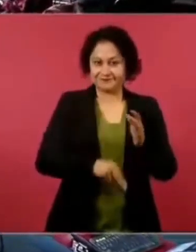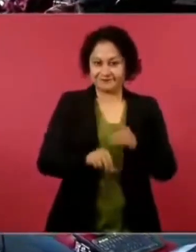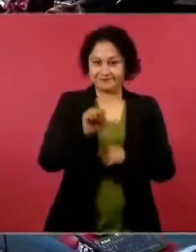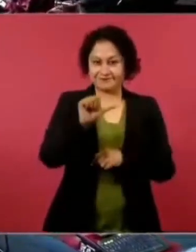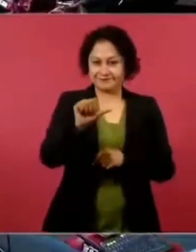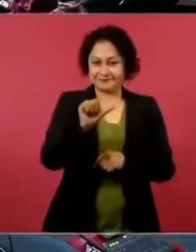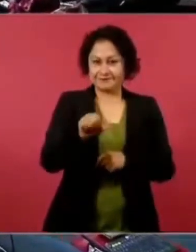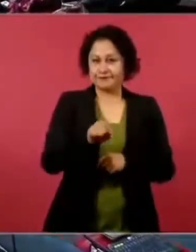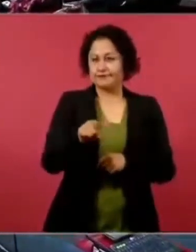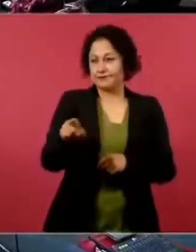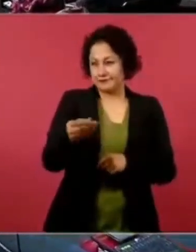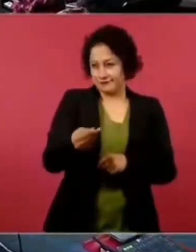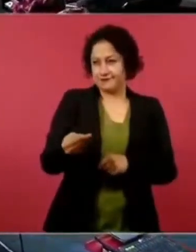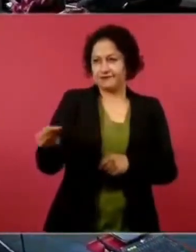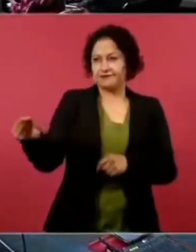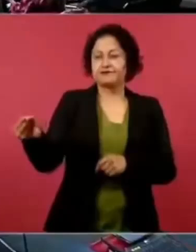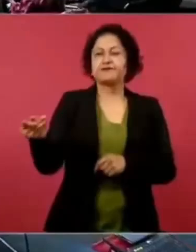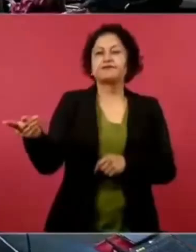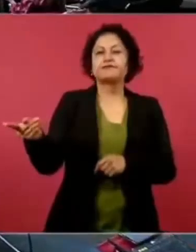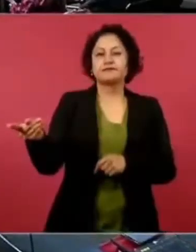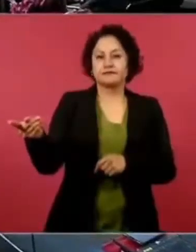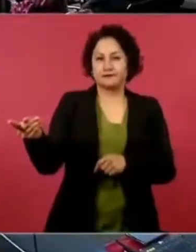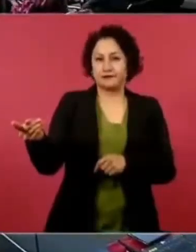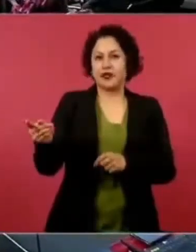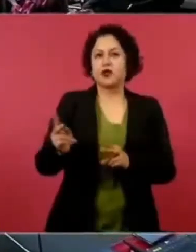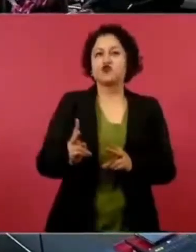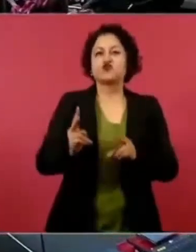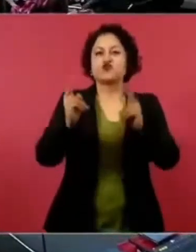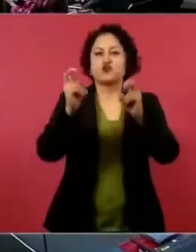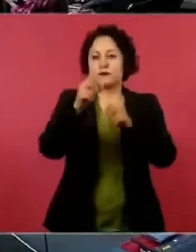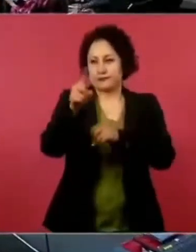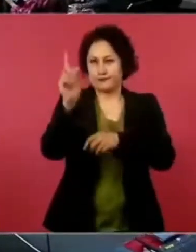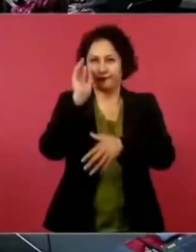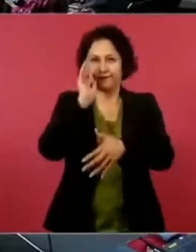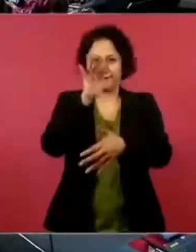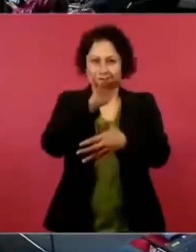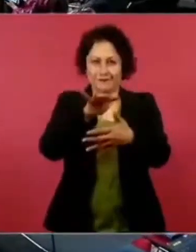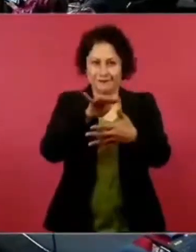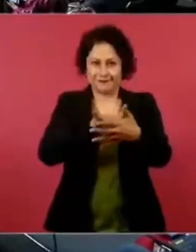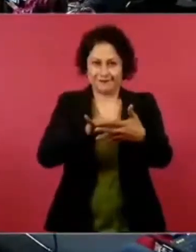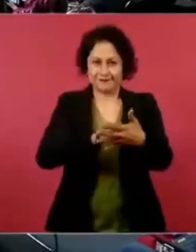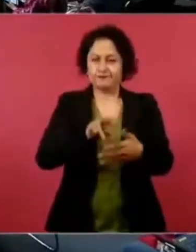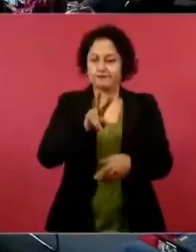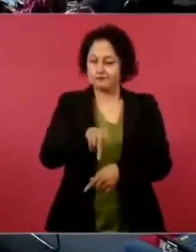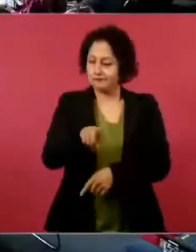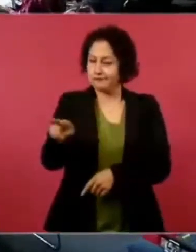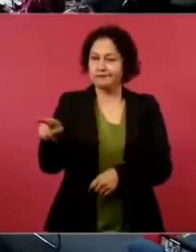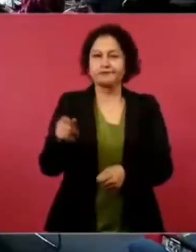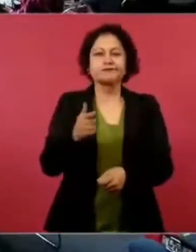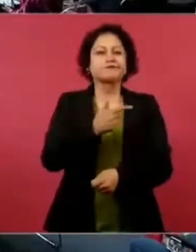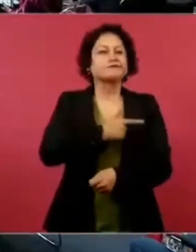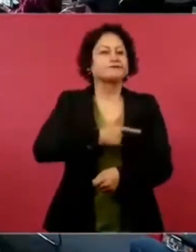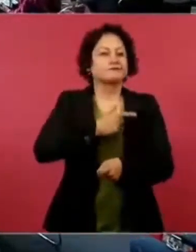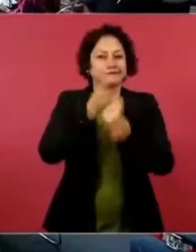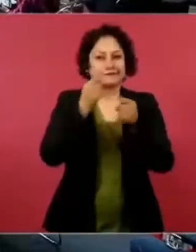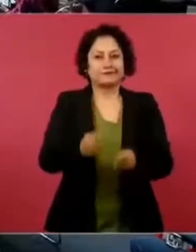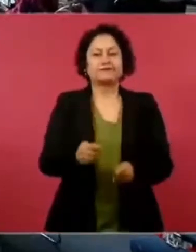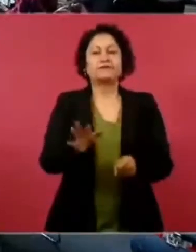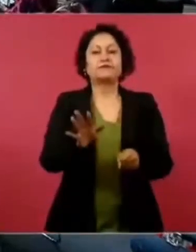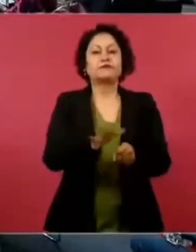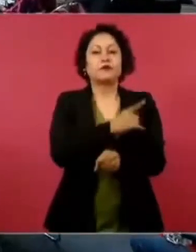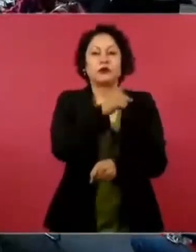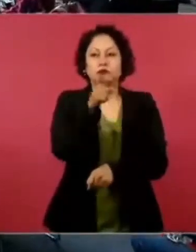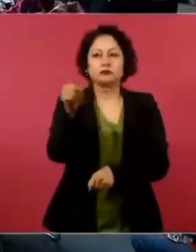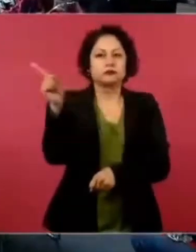y lo subes para que lo lean, les va a gustar, porque nadie sabe, por ejemplo, que en ese